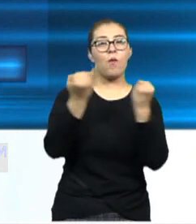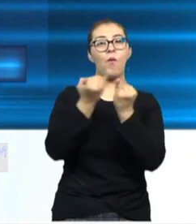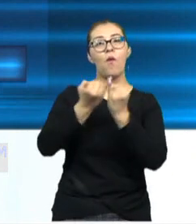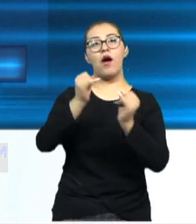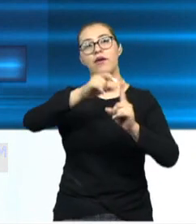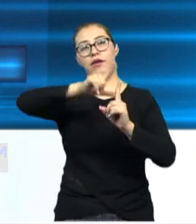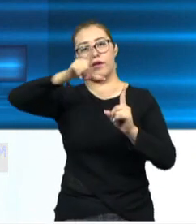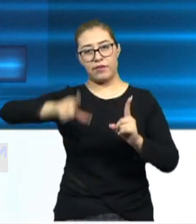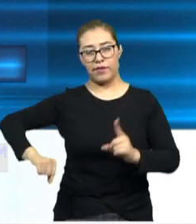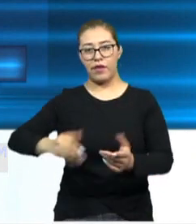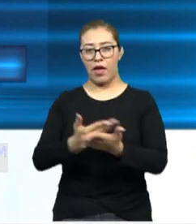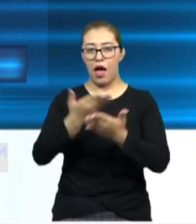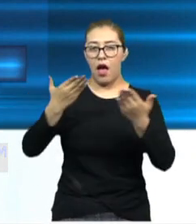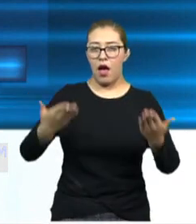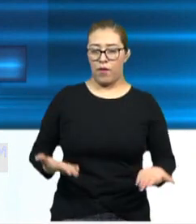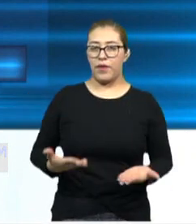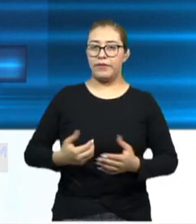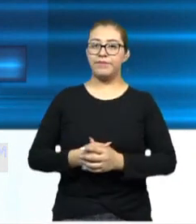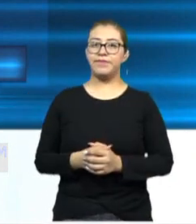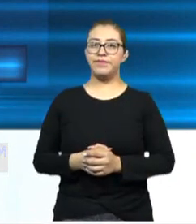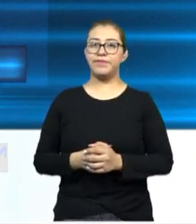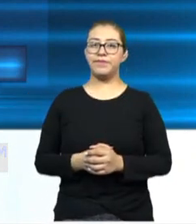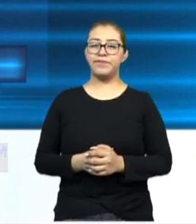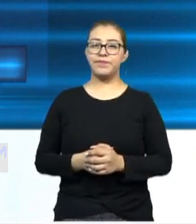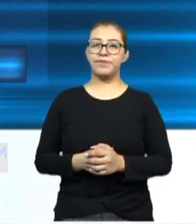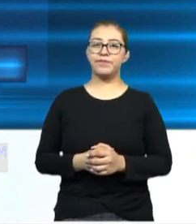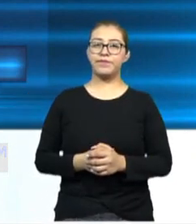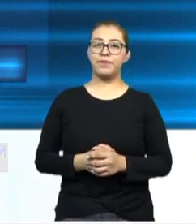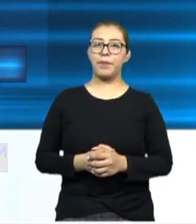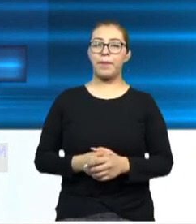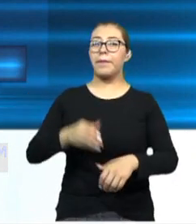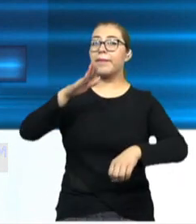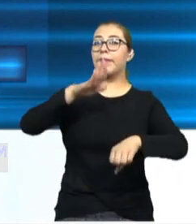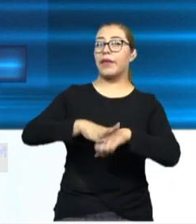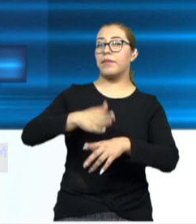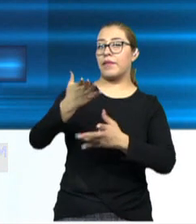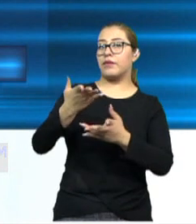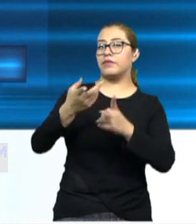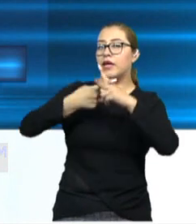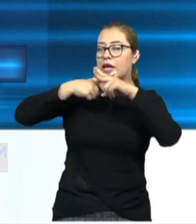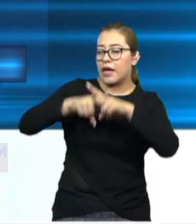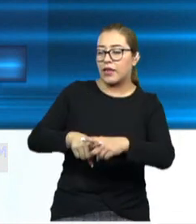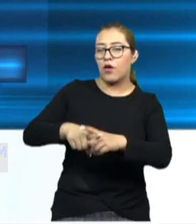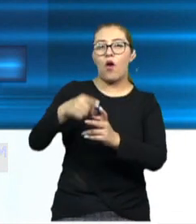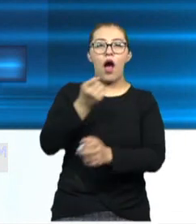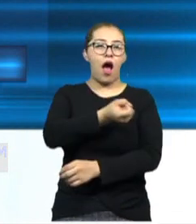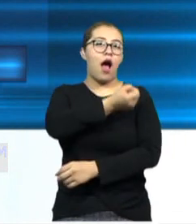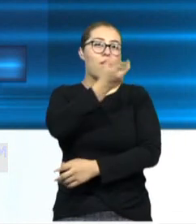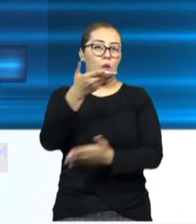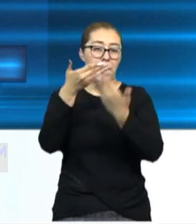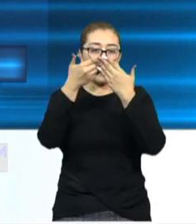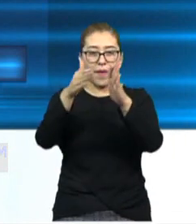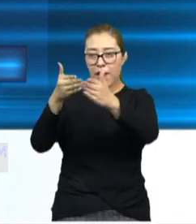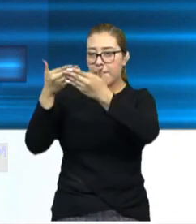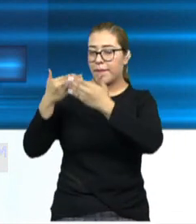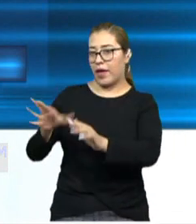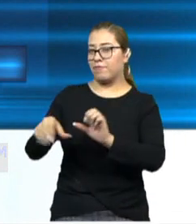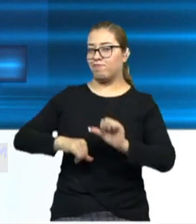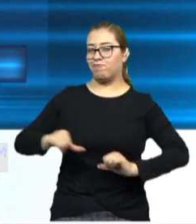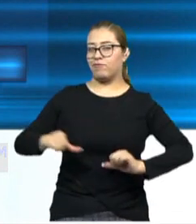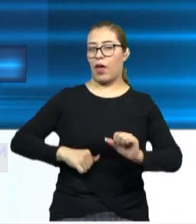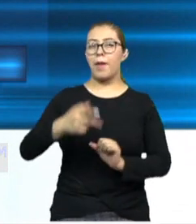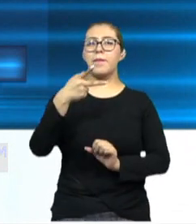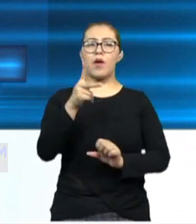Tenemos ahora una situación pues un poco más compleja por la apertura de ciertas actividades económicas. Sin embargo, pues ya